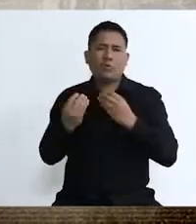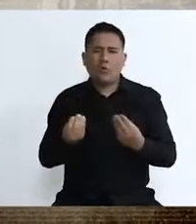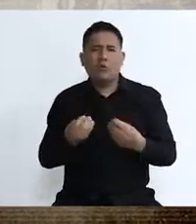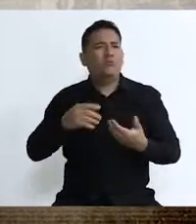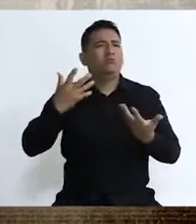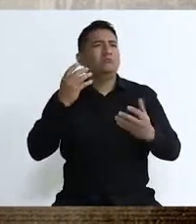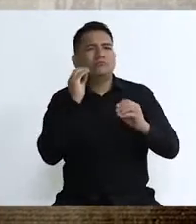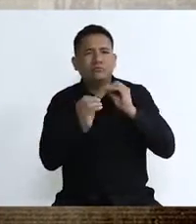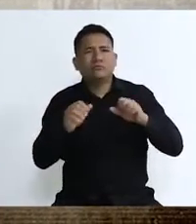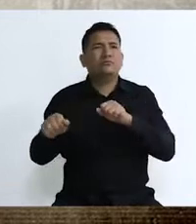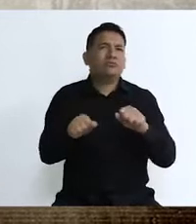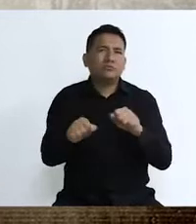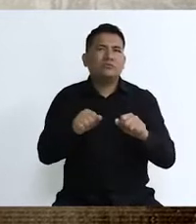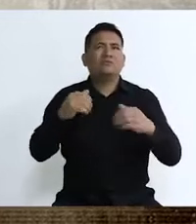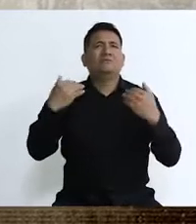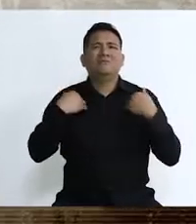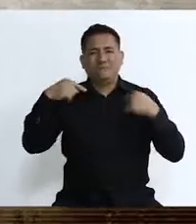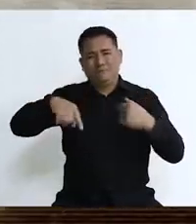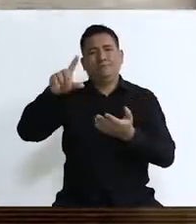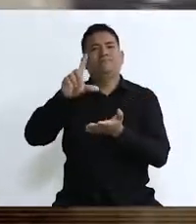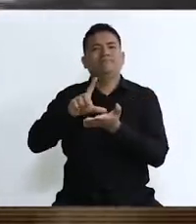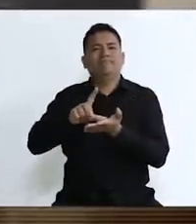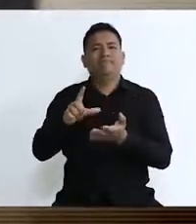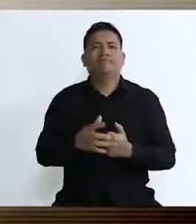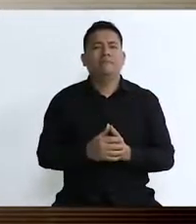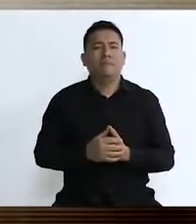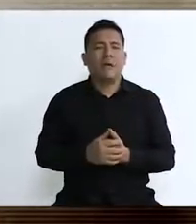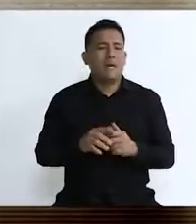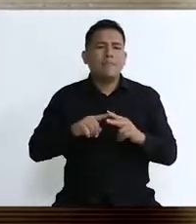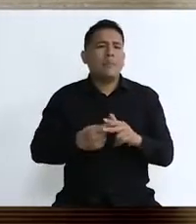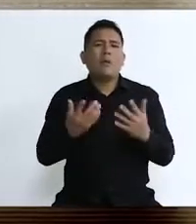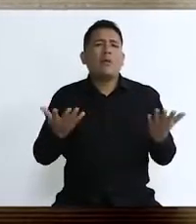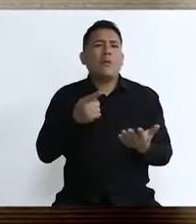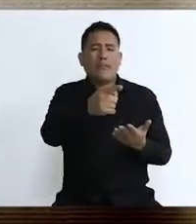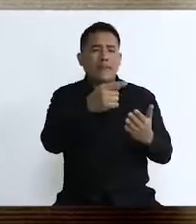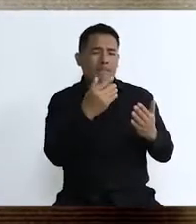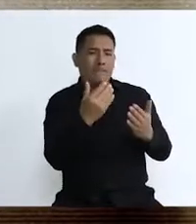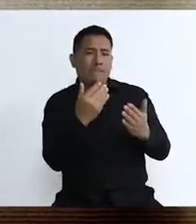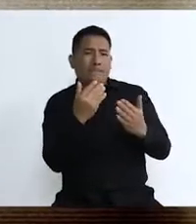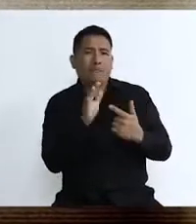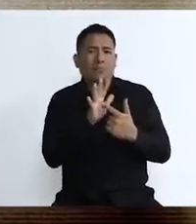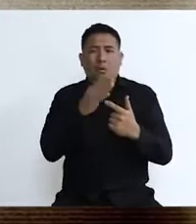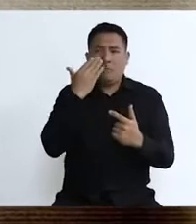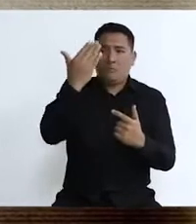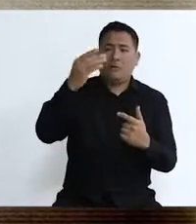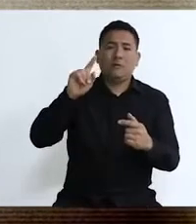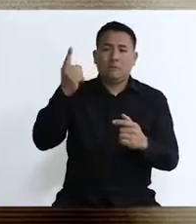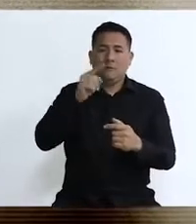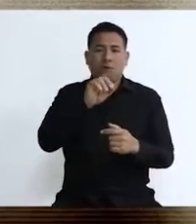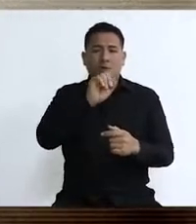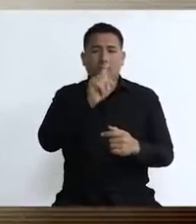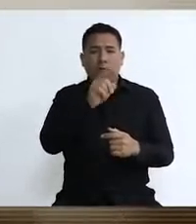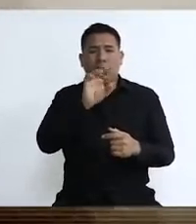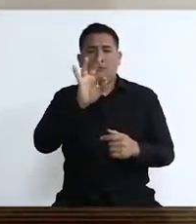intervenciones, demoliciones y terremotos ha tenido nuestra capital. Originalmente la fachada se encontraba más adelante, pero después del